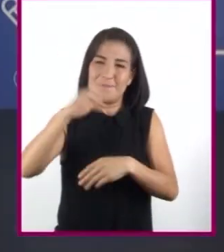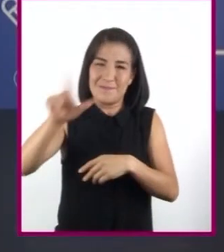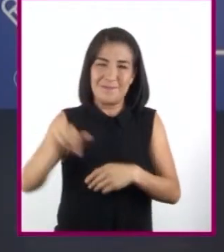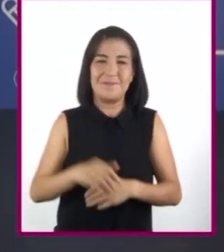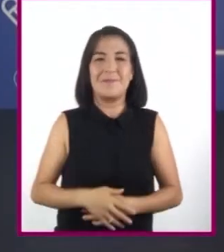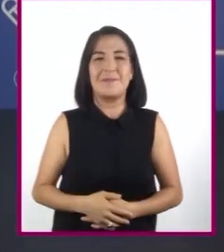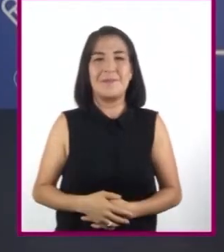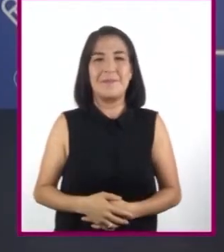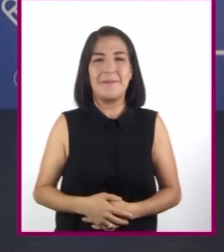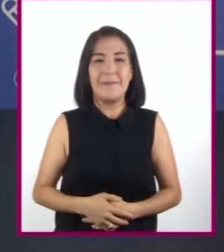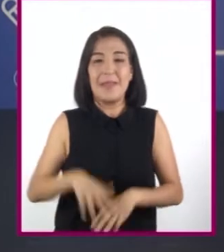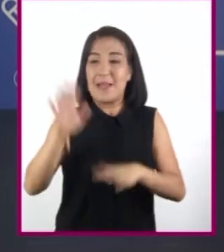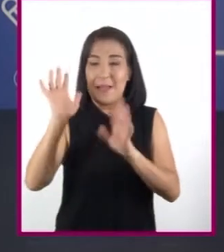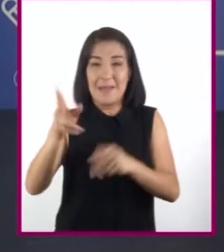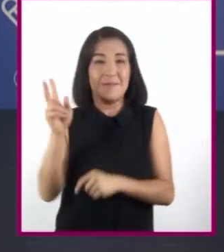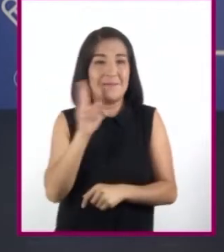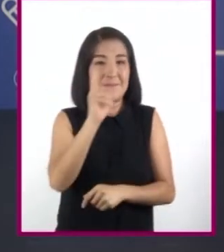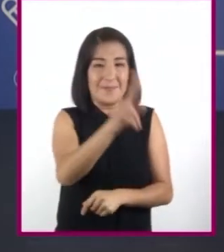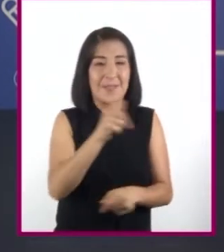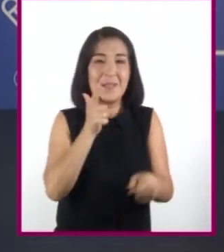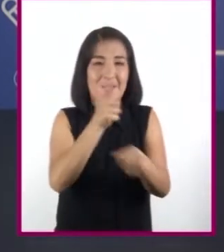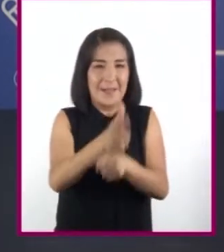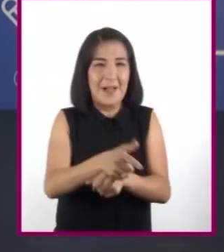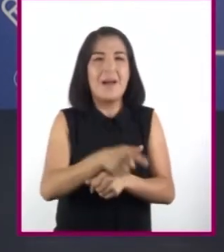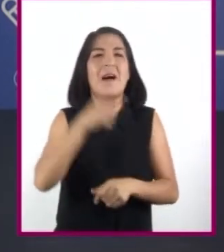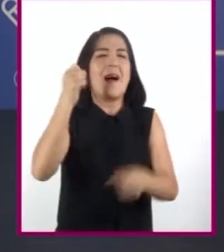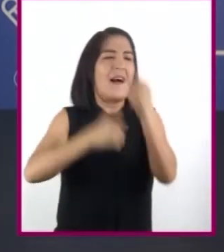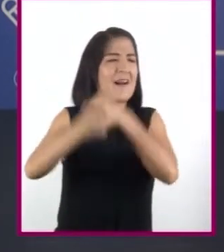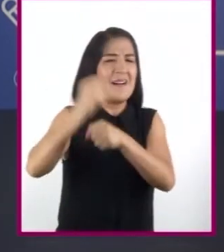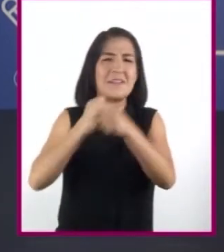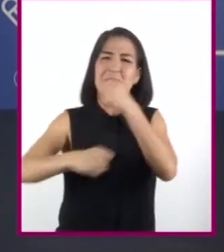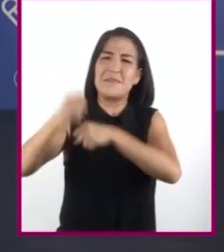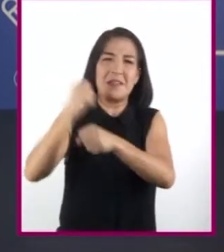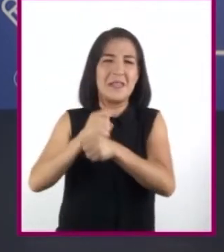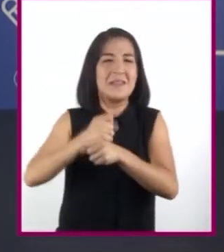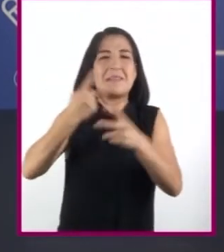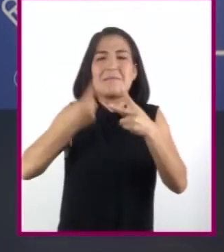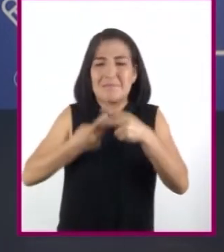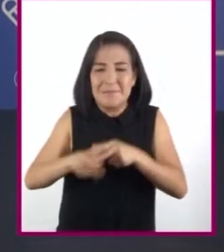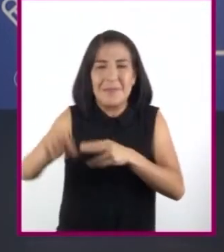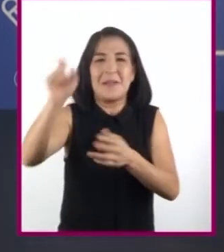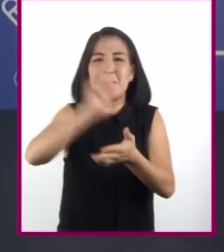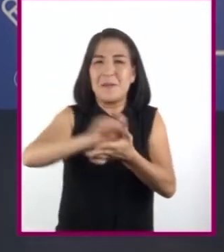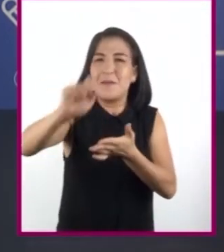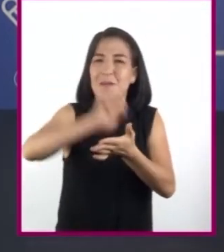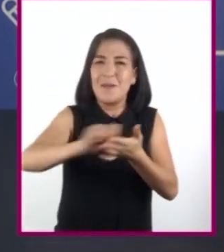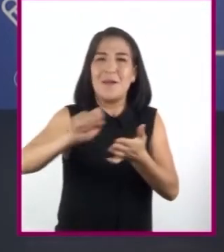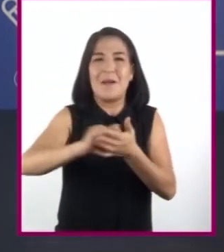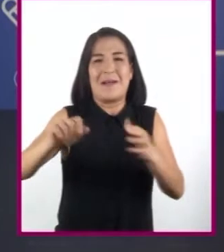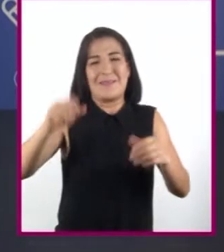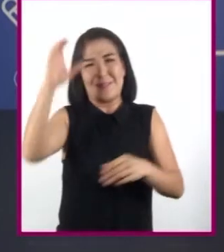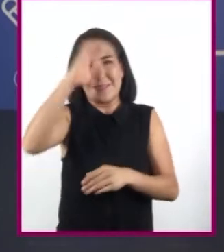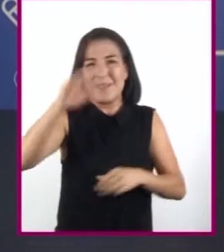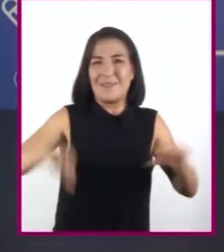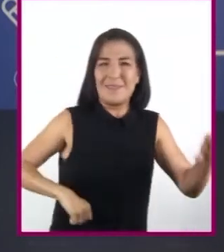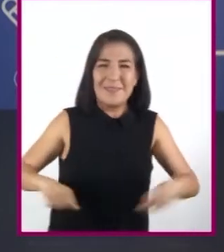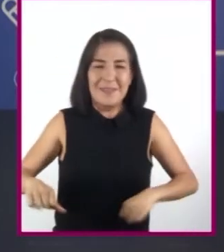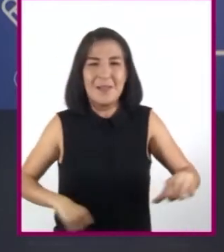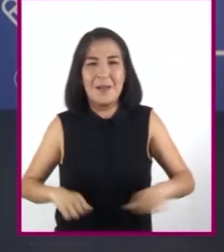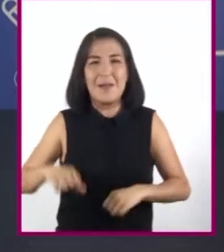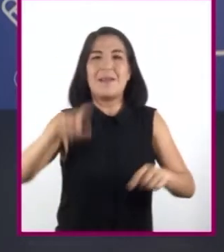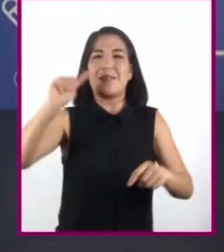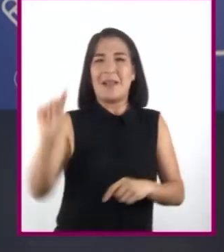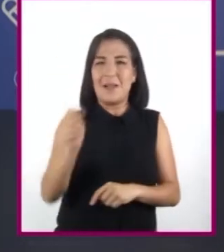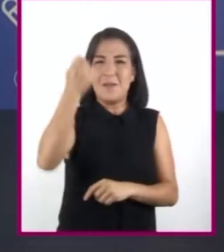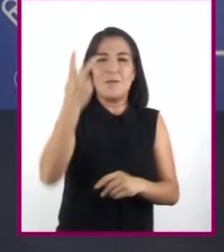Como se pudieron dar cuenta, desde hace años que se empezaron a escribir este tipo de narraciones, la tecnología y la ciencia